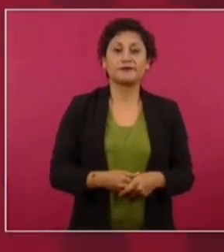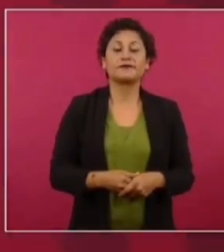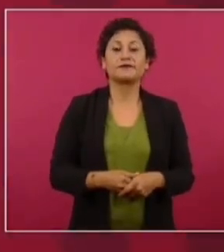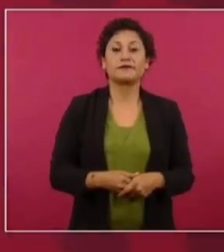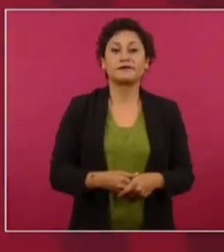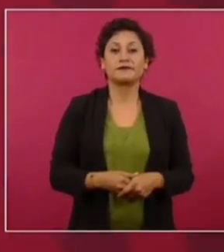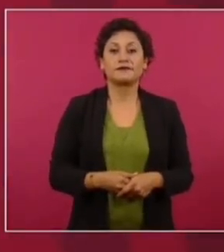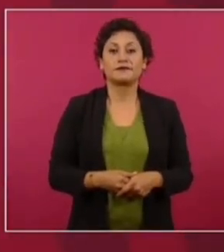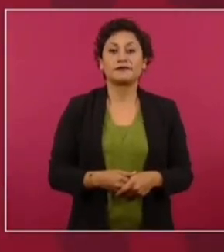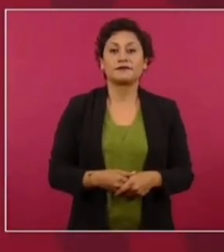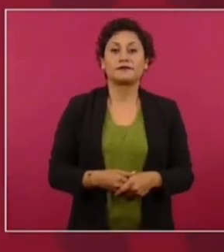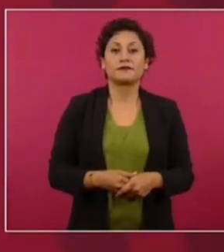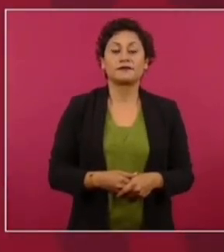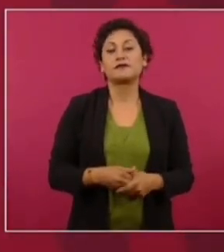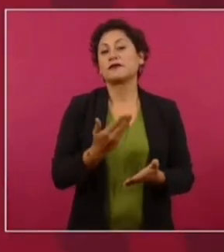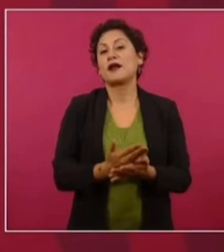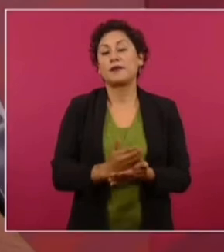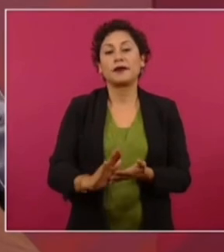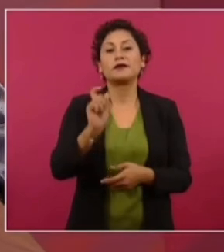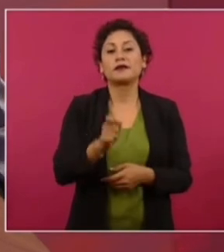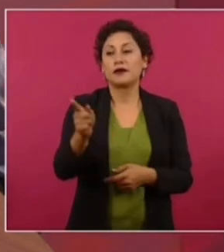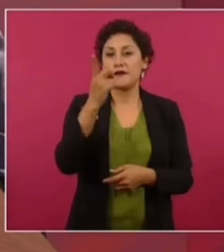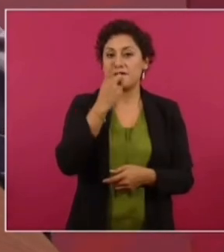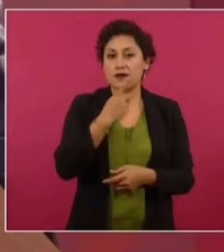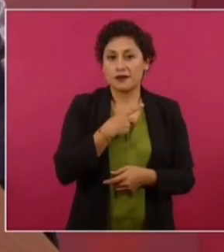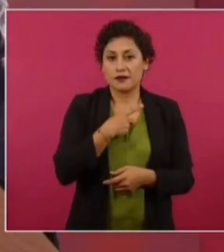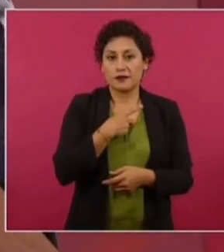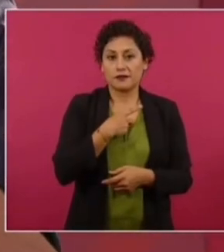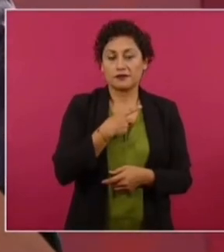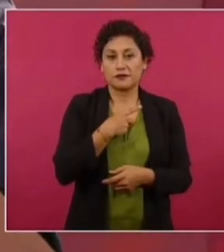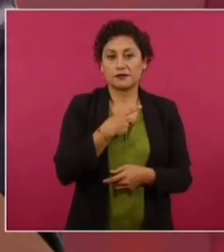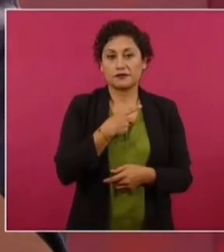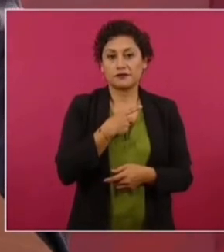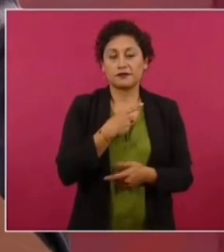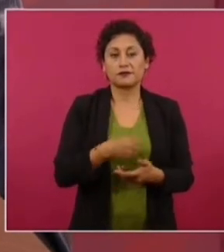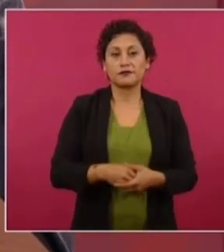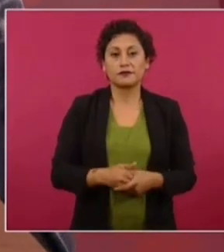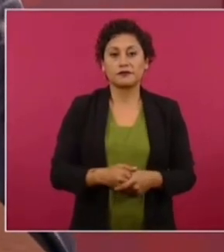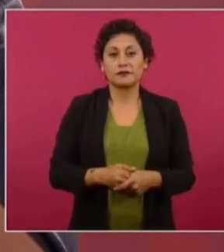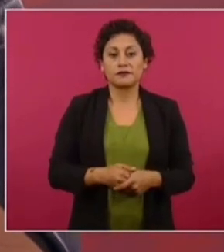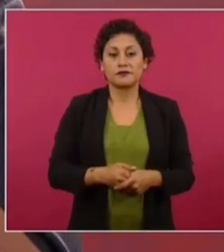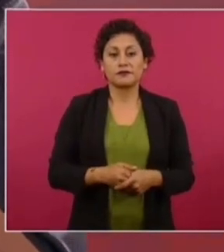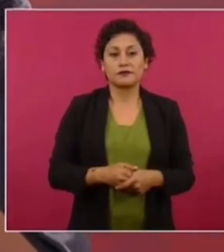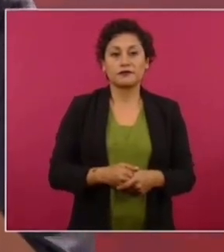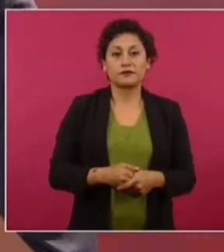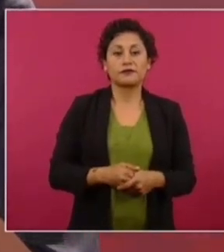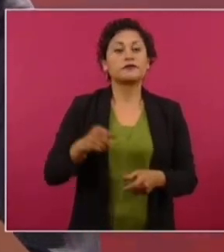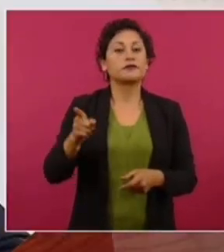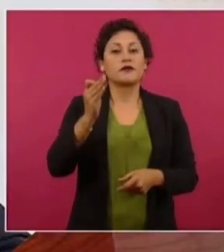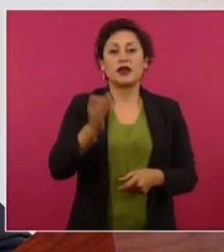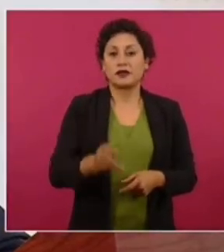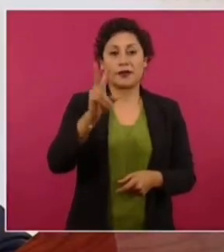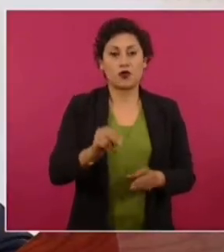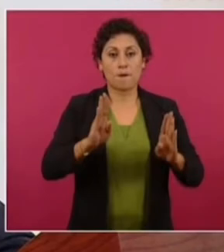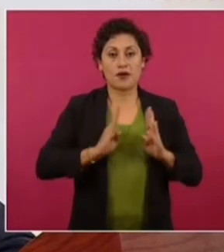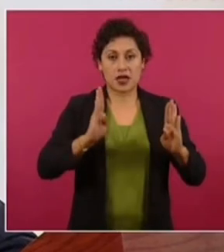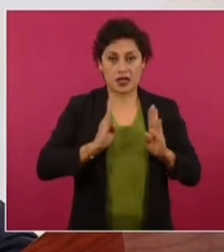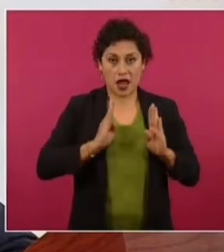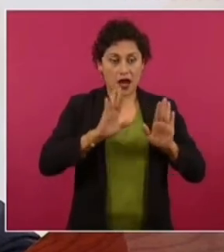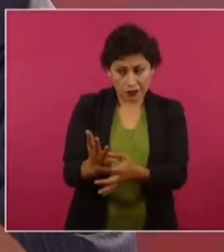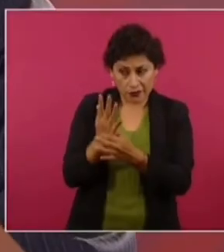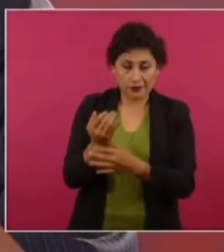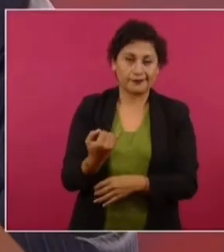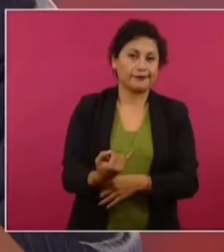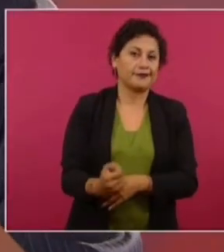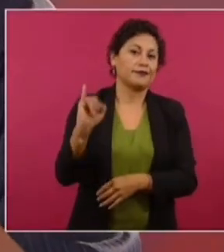que no me vengan con que están en contra del uso de la fuerza y del militarismo porque no les